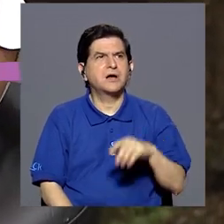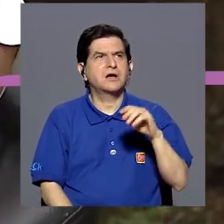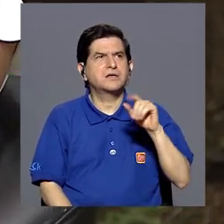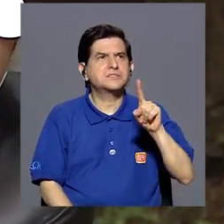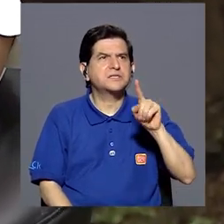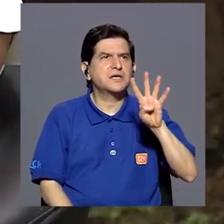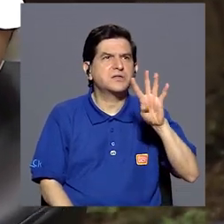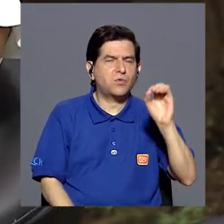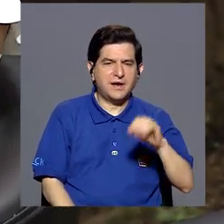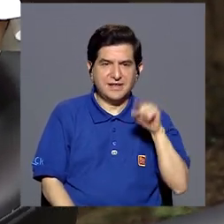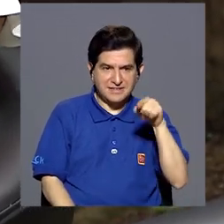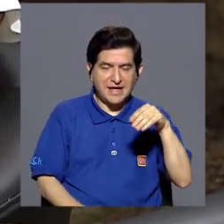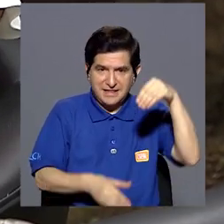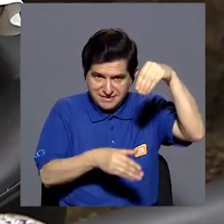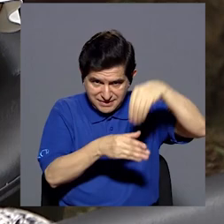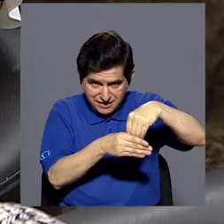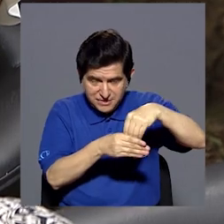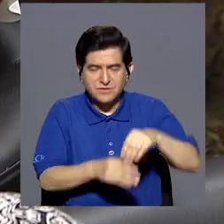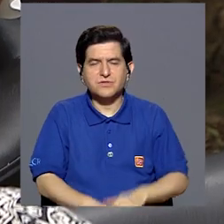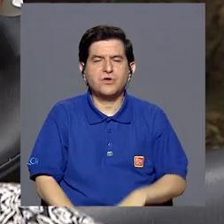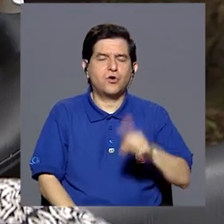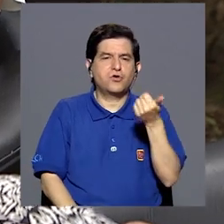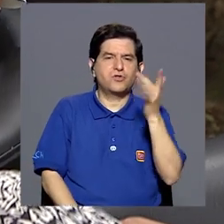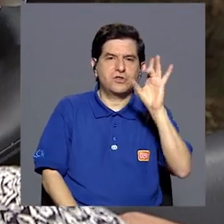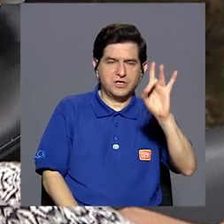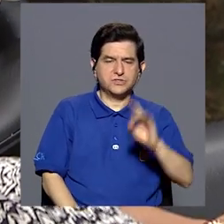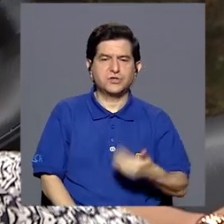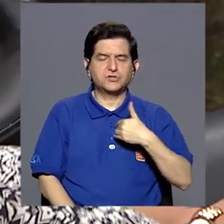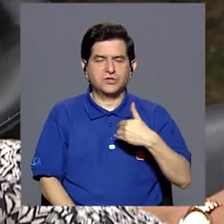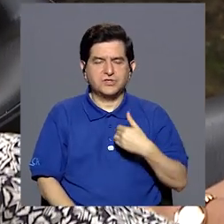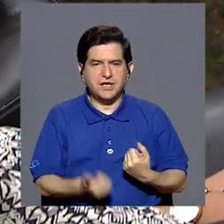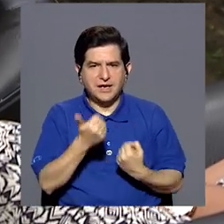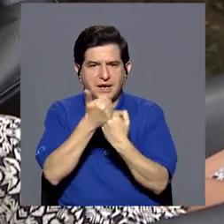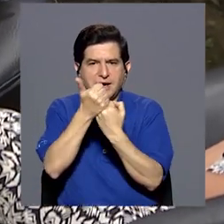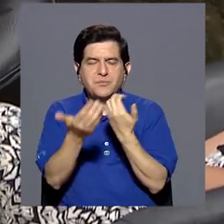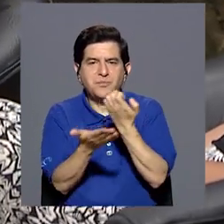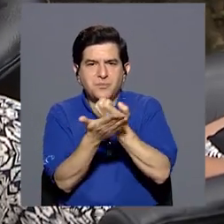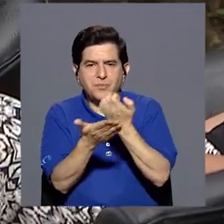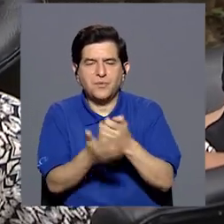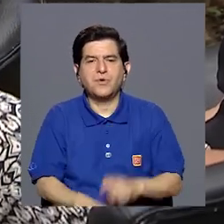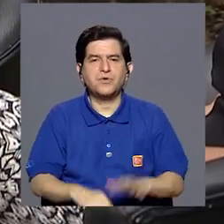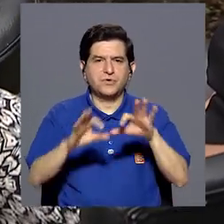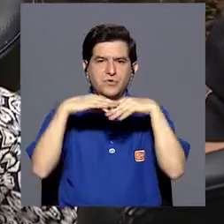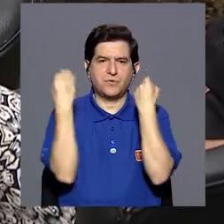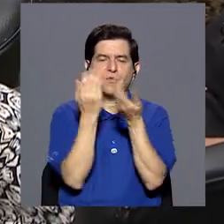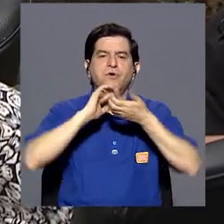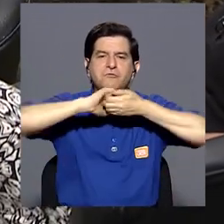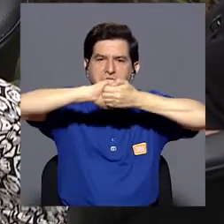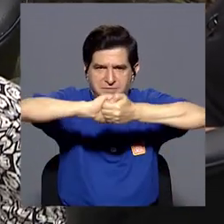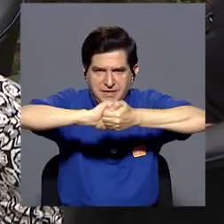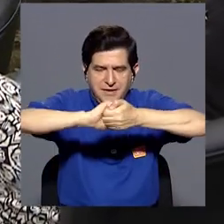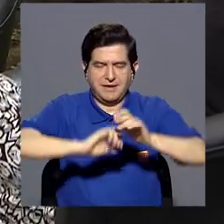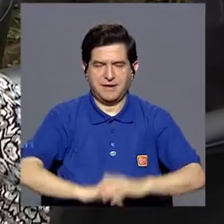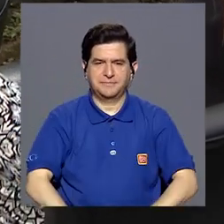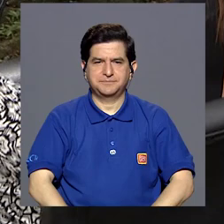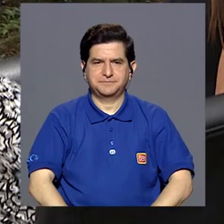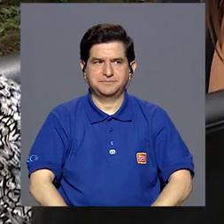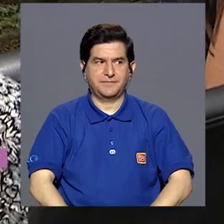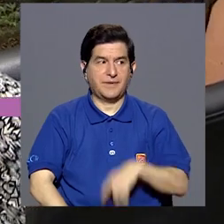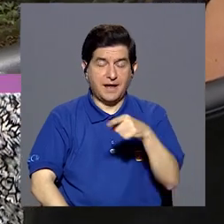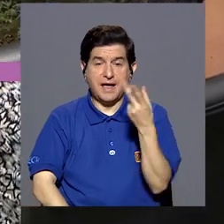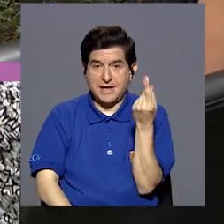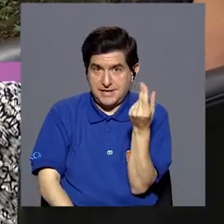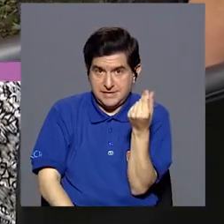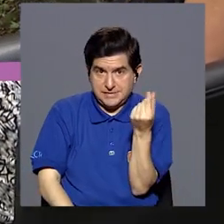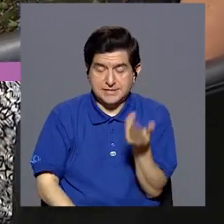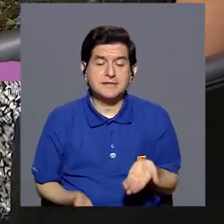140, pero de esos 140, 18 reciben el subsidio por familia solidaria. Entonces, es un